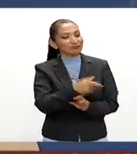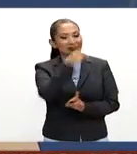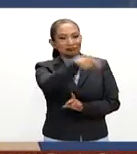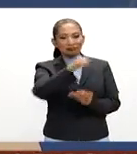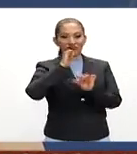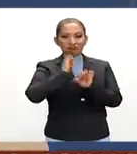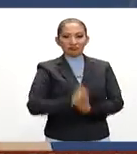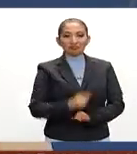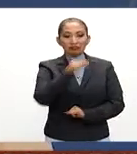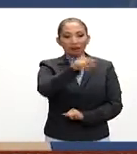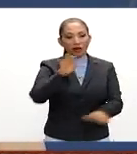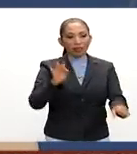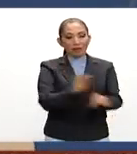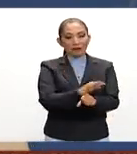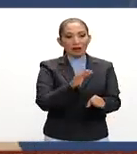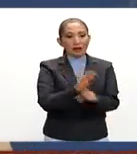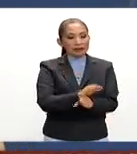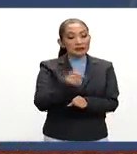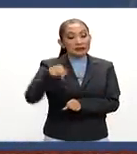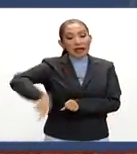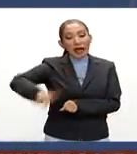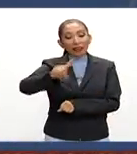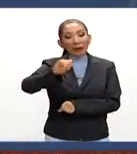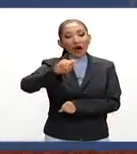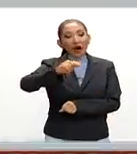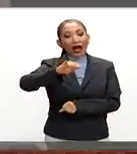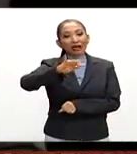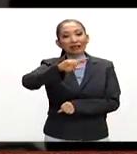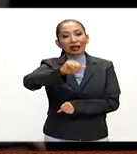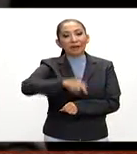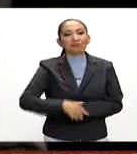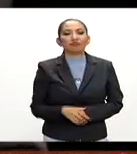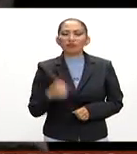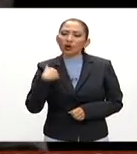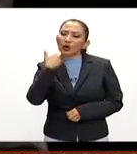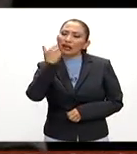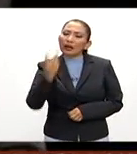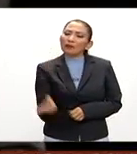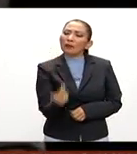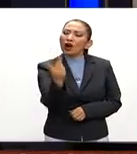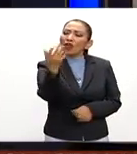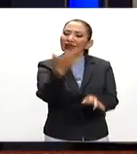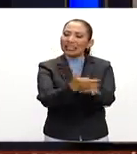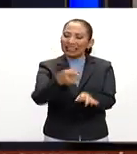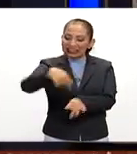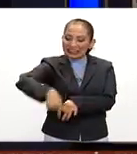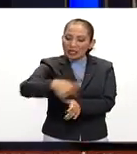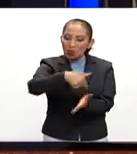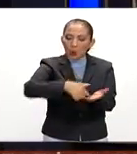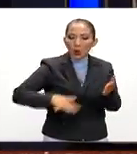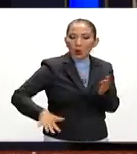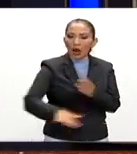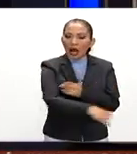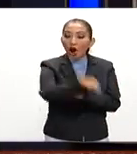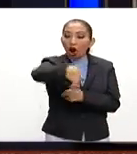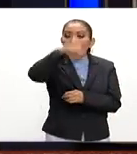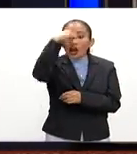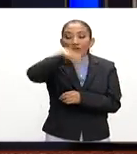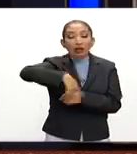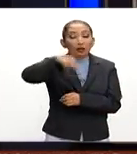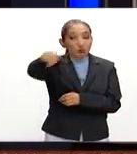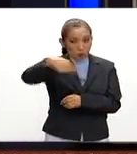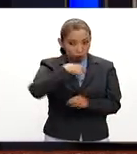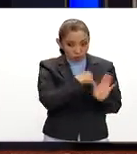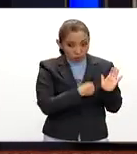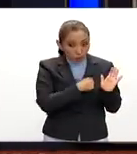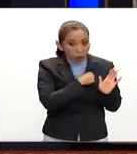aquel país, la defensa incuestionable de la democracia. Quiero preguntarle aquí, en este escenario, esta noche, si se